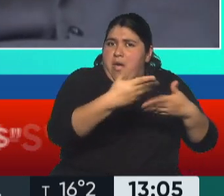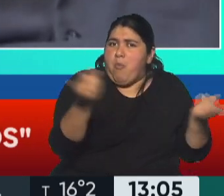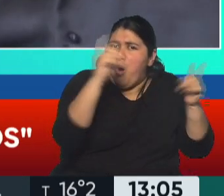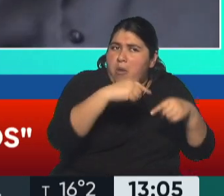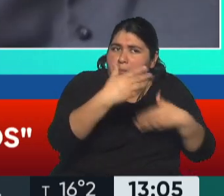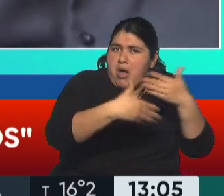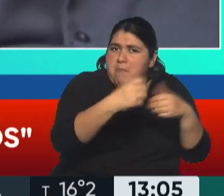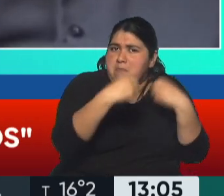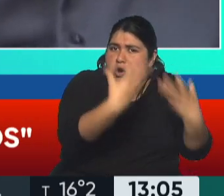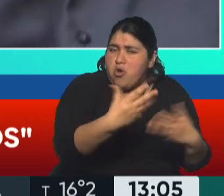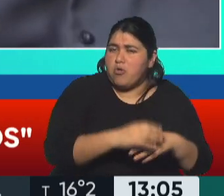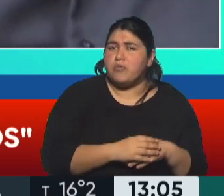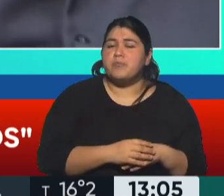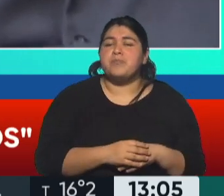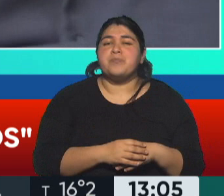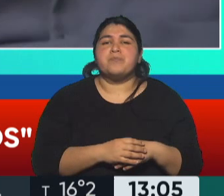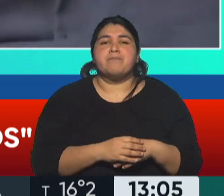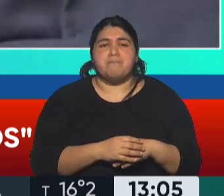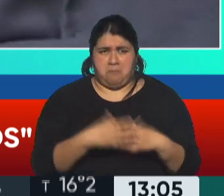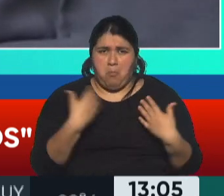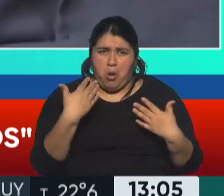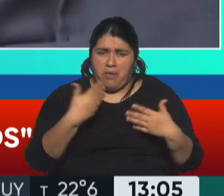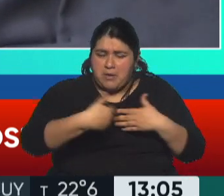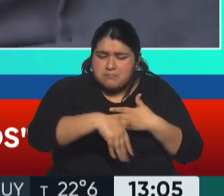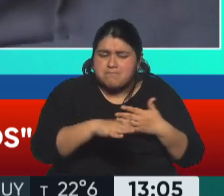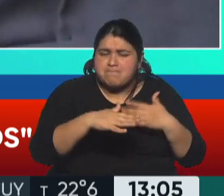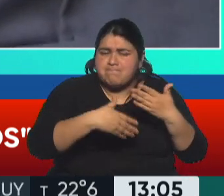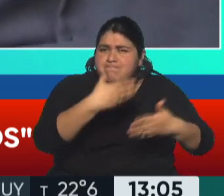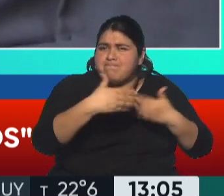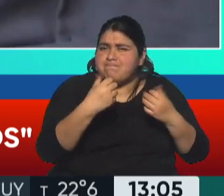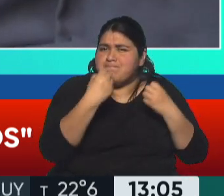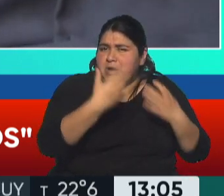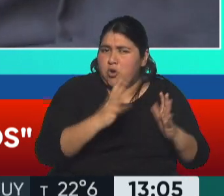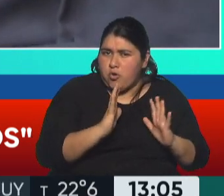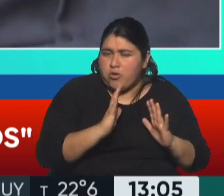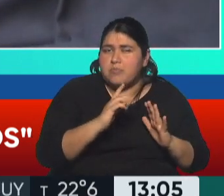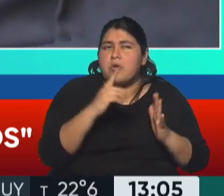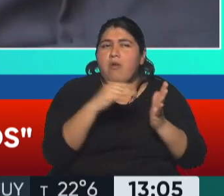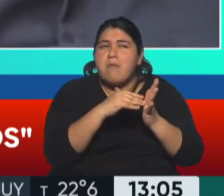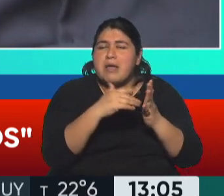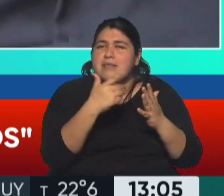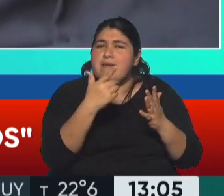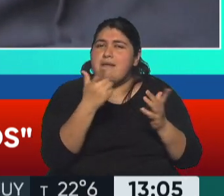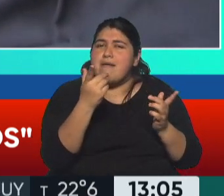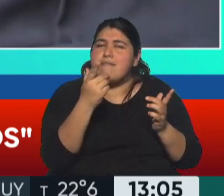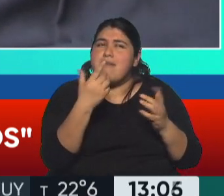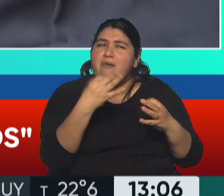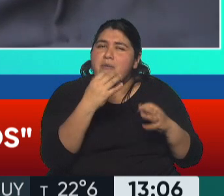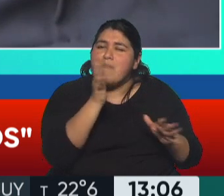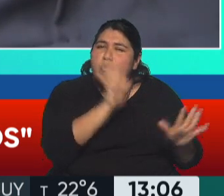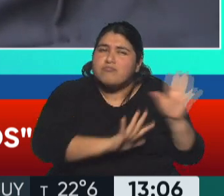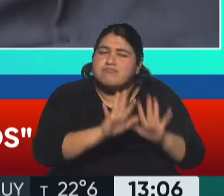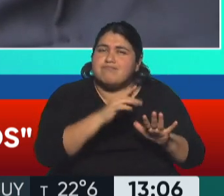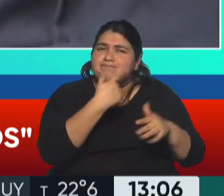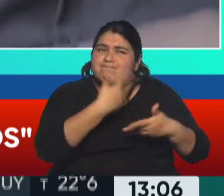Yo pienso que es recuperable en el sentido que tenemos que tener una visión y tenemos que desarrollar